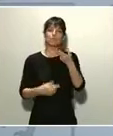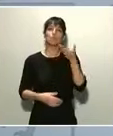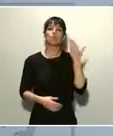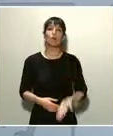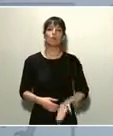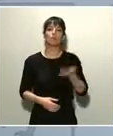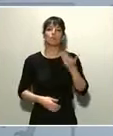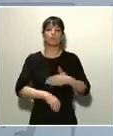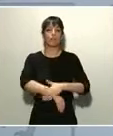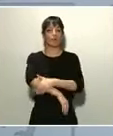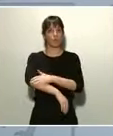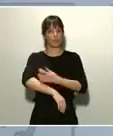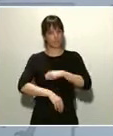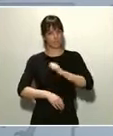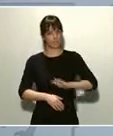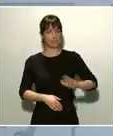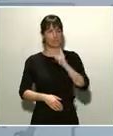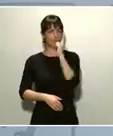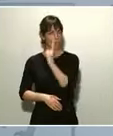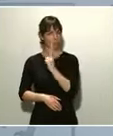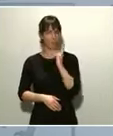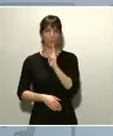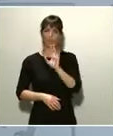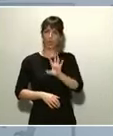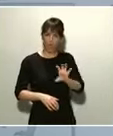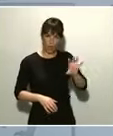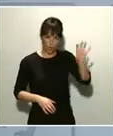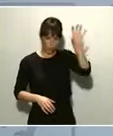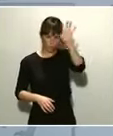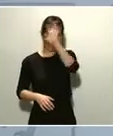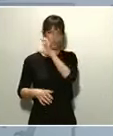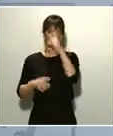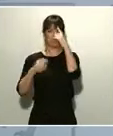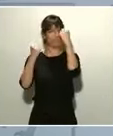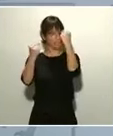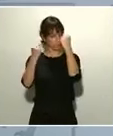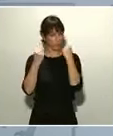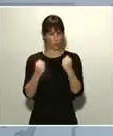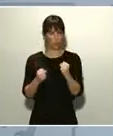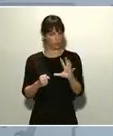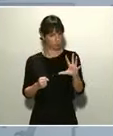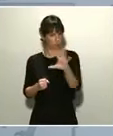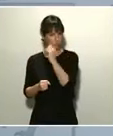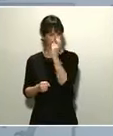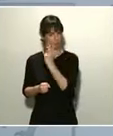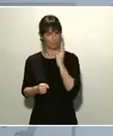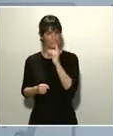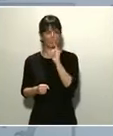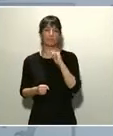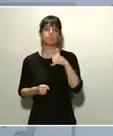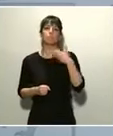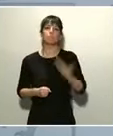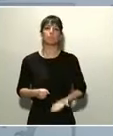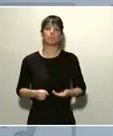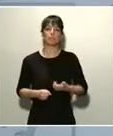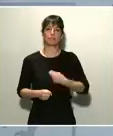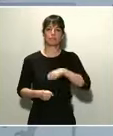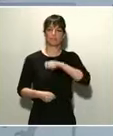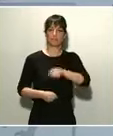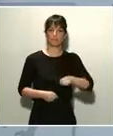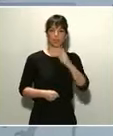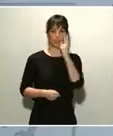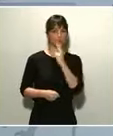de España, de todas y cada una de las comunidades autónomas e instituciones, es también muy importante el compromiso de todos los españoles. Y como a mí no me cabe duda,